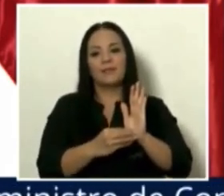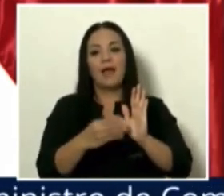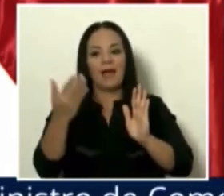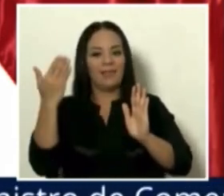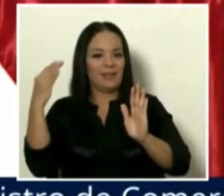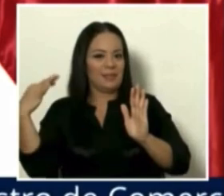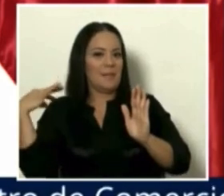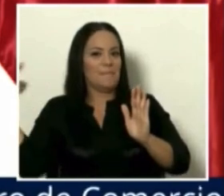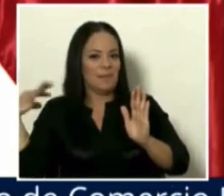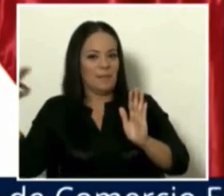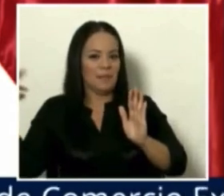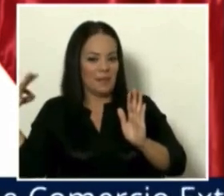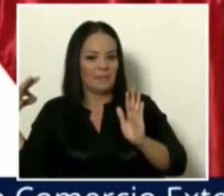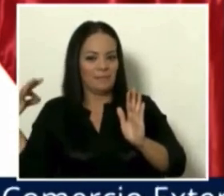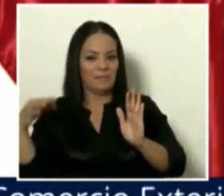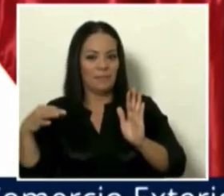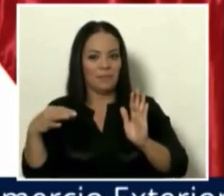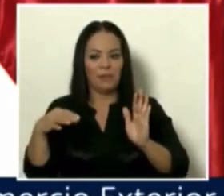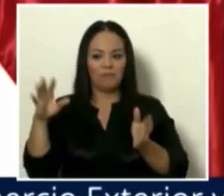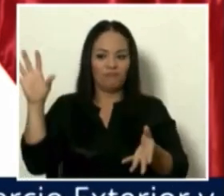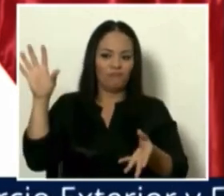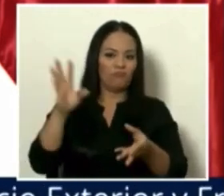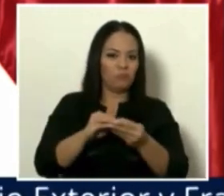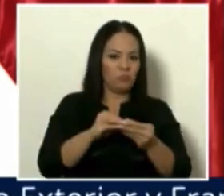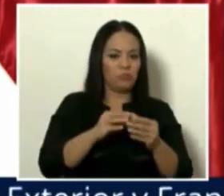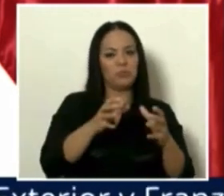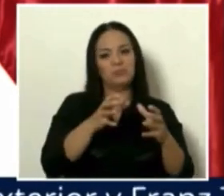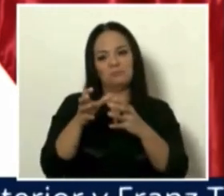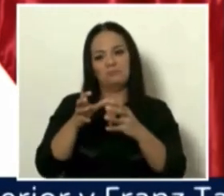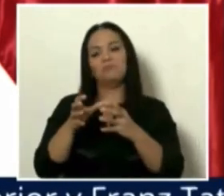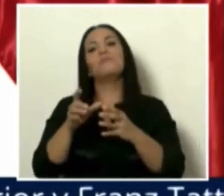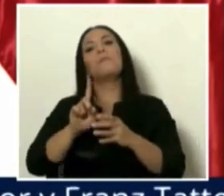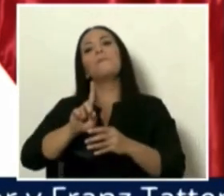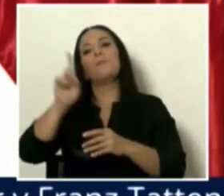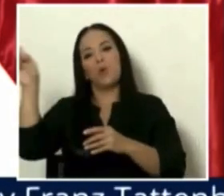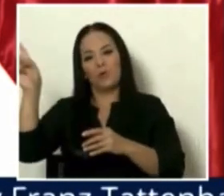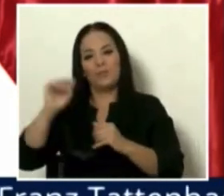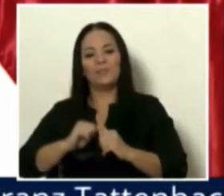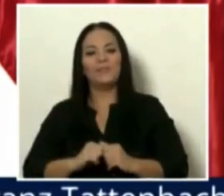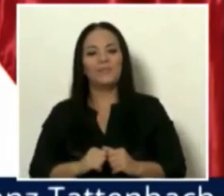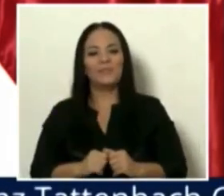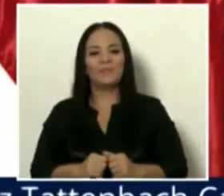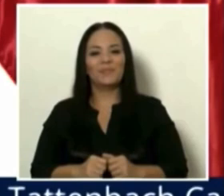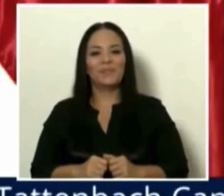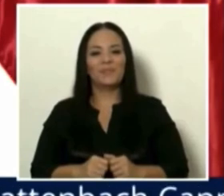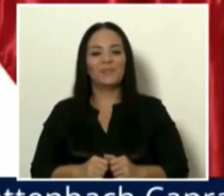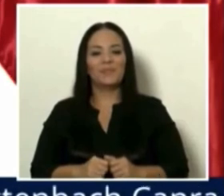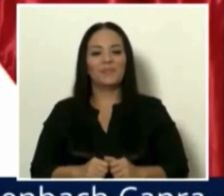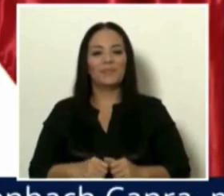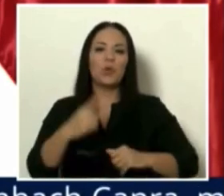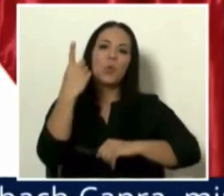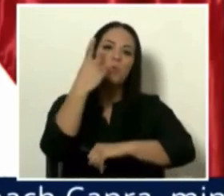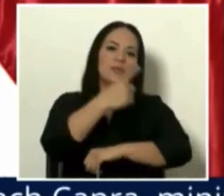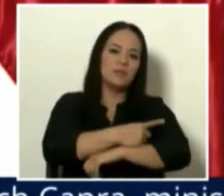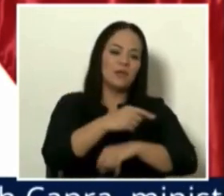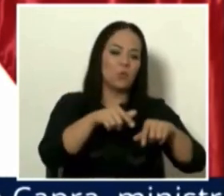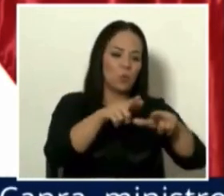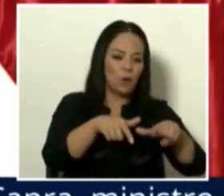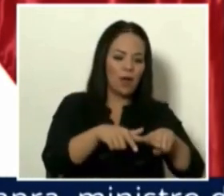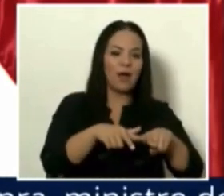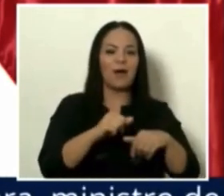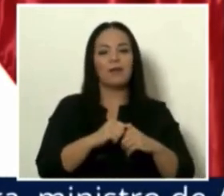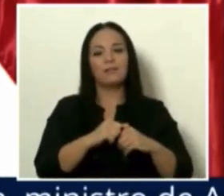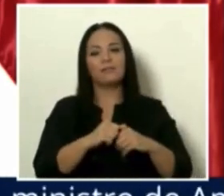en un solo viaje. Va a ser un viaje de esos, una noche por lugar, reuniones, levántese